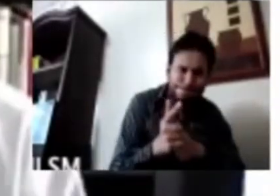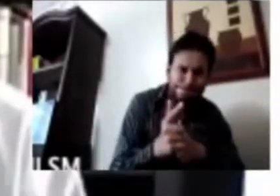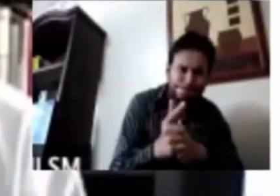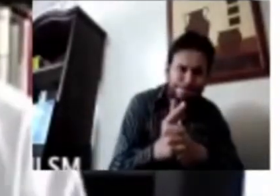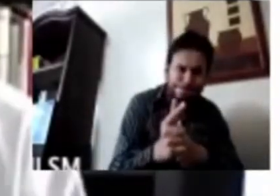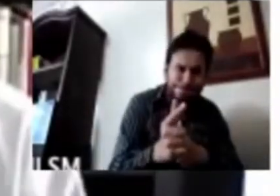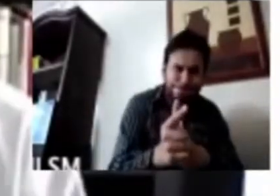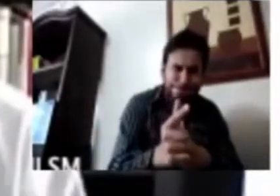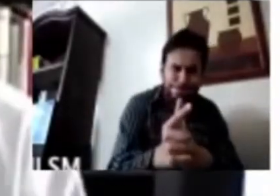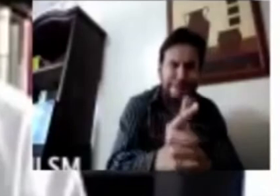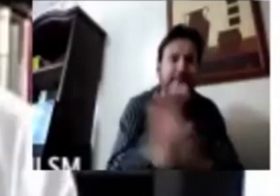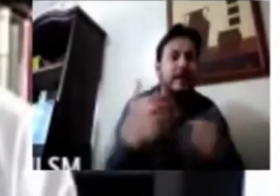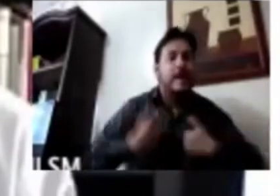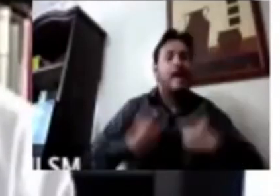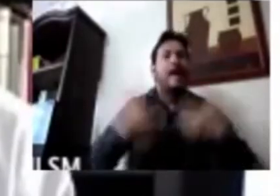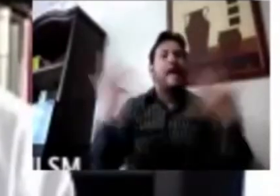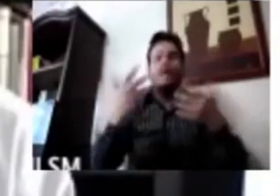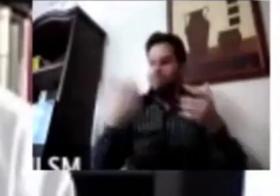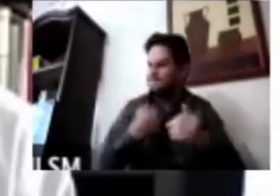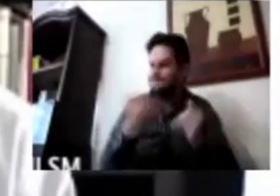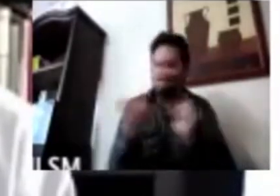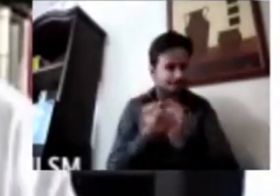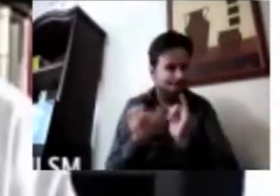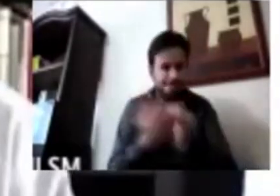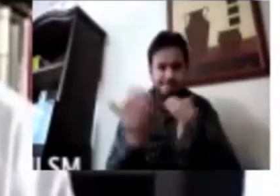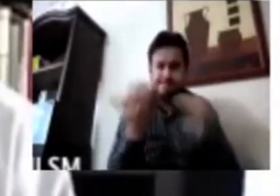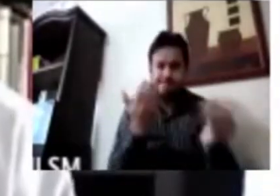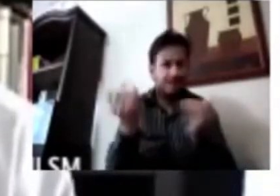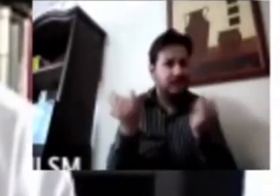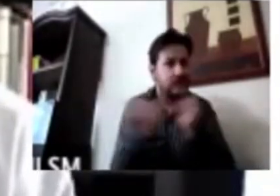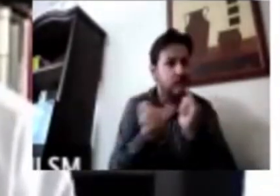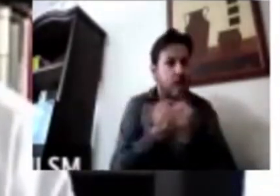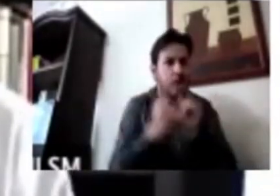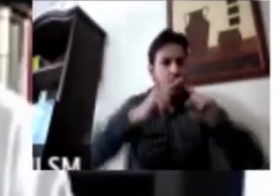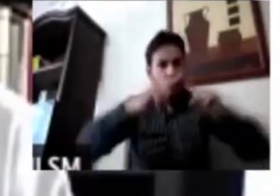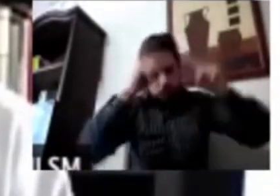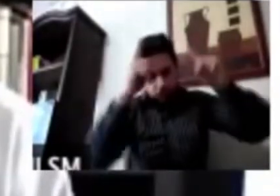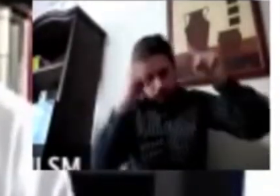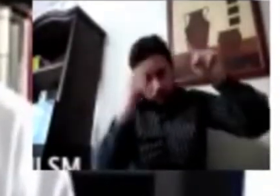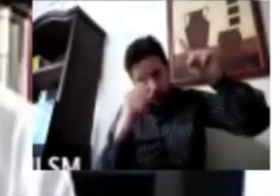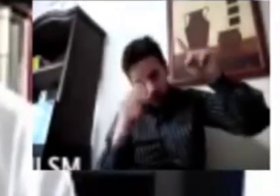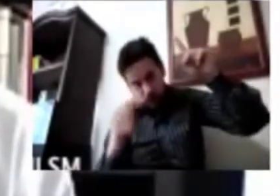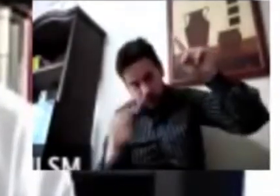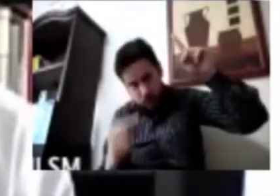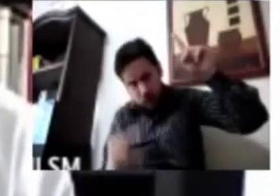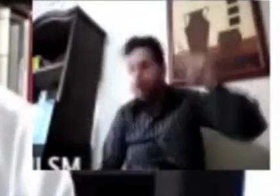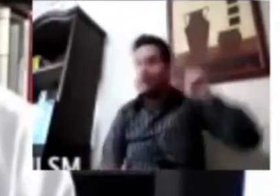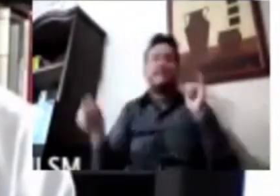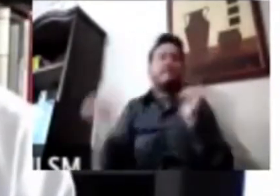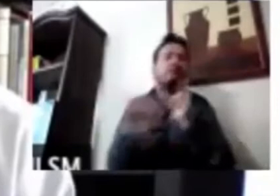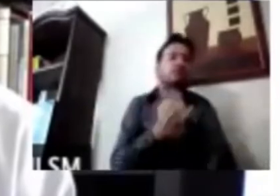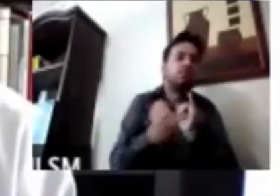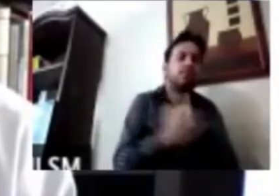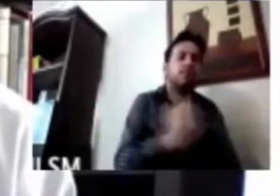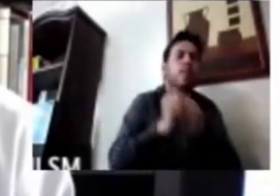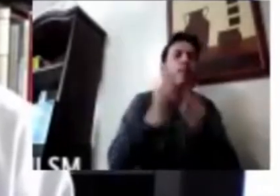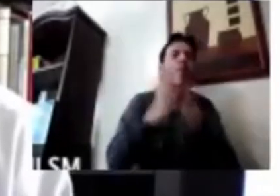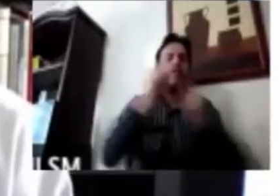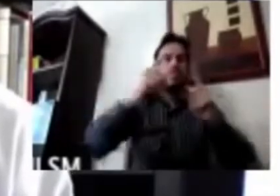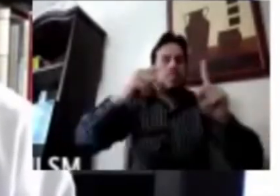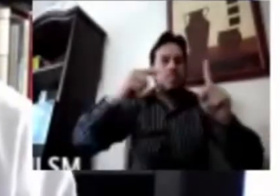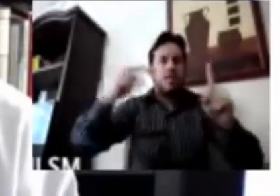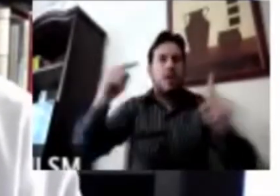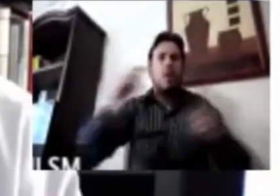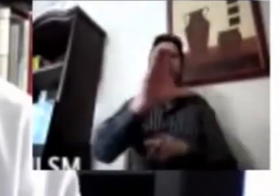comportamiento muy similar también de, de curva, hoy que estamos tan acostumbrados a este lenguaje gráfico de las curvas.